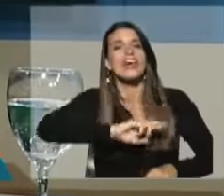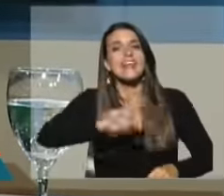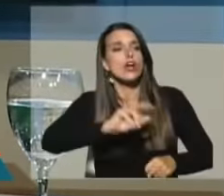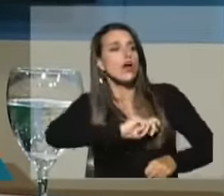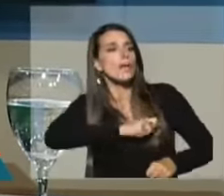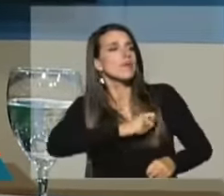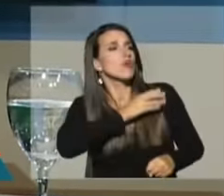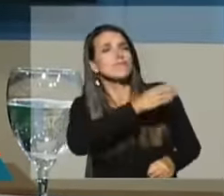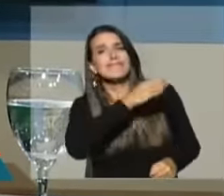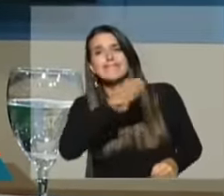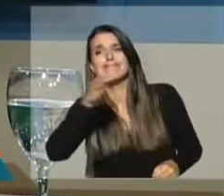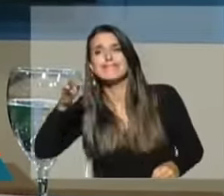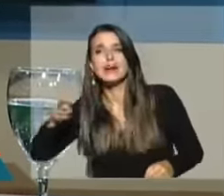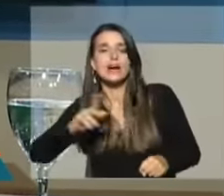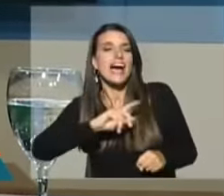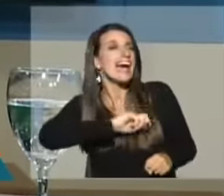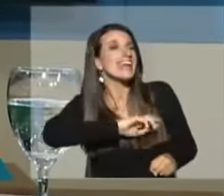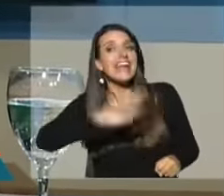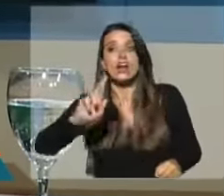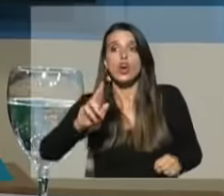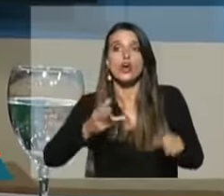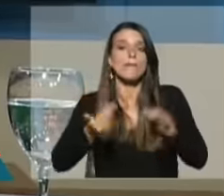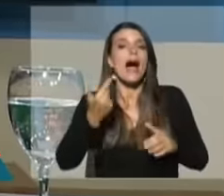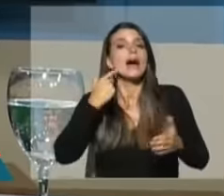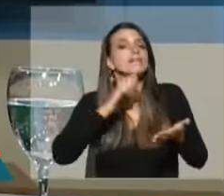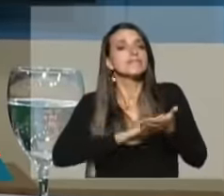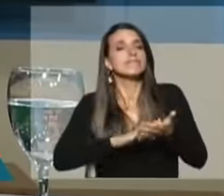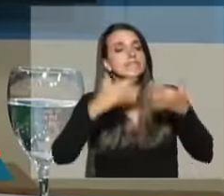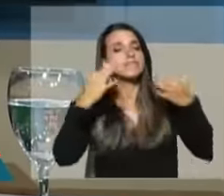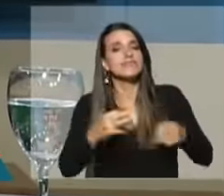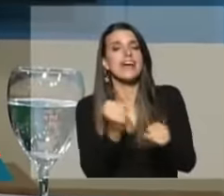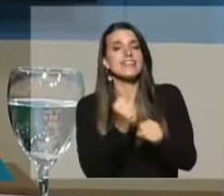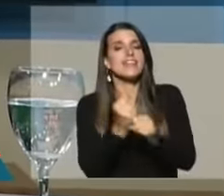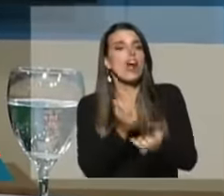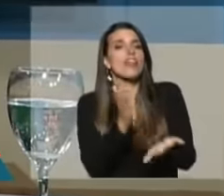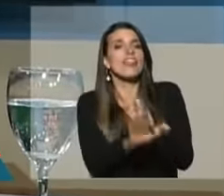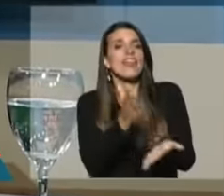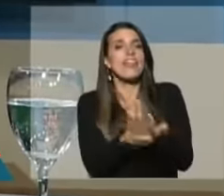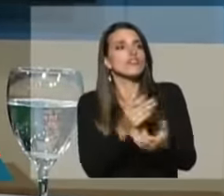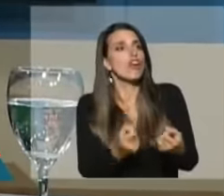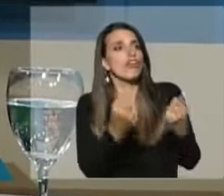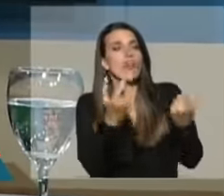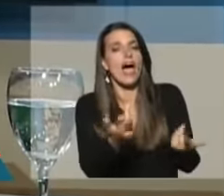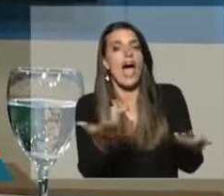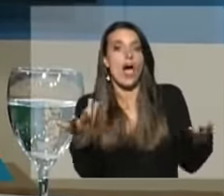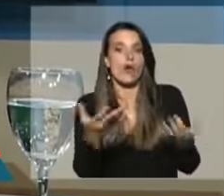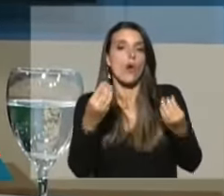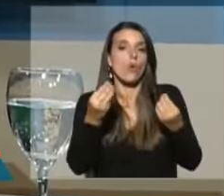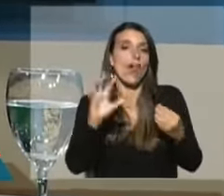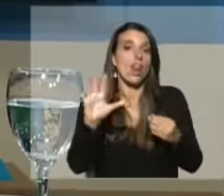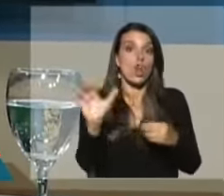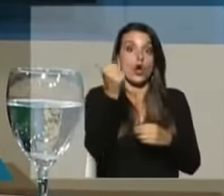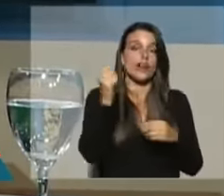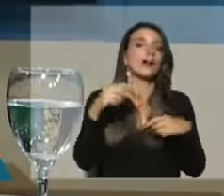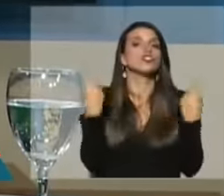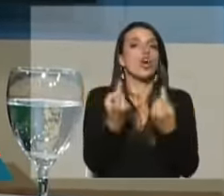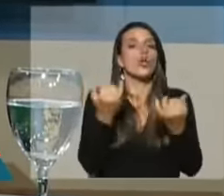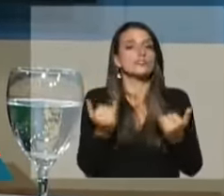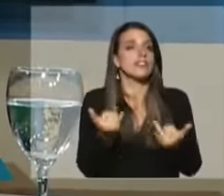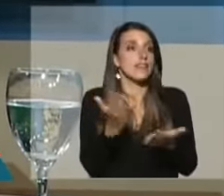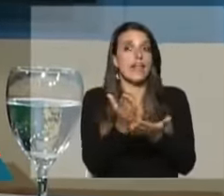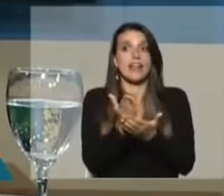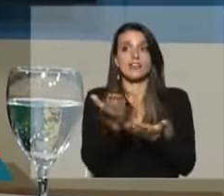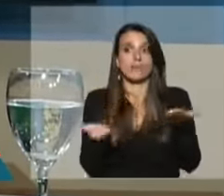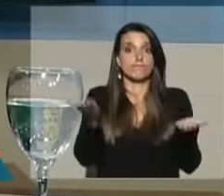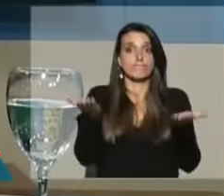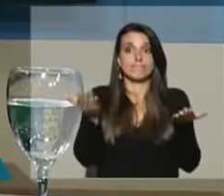inspecciones que están justamente dirigidas a garantizar a los trabajadores sus derechos. Ahora, lo que hemos logrado, sí, es equilibrar derechos.